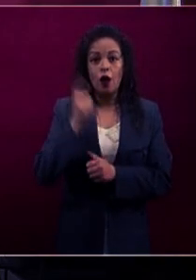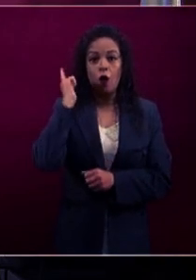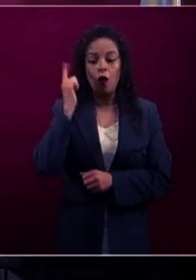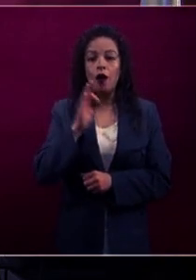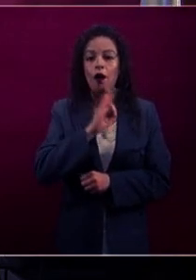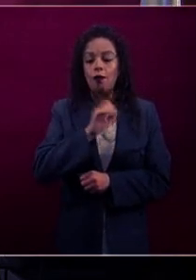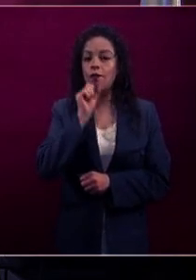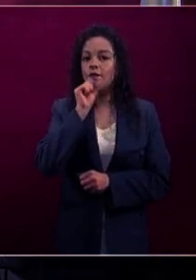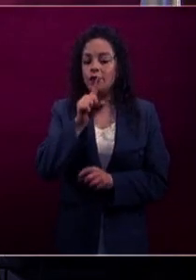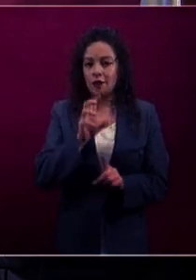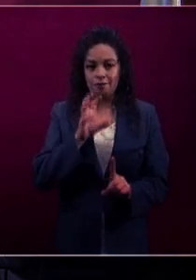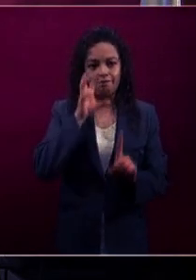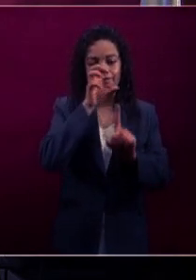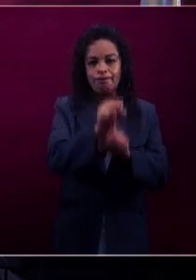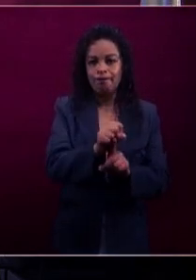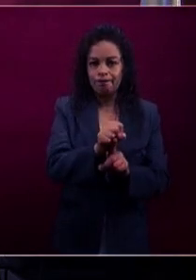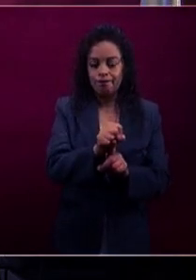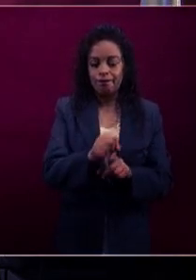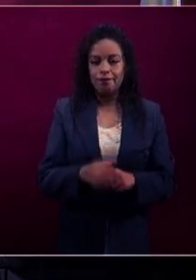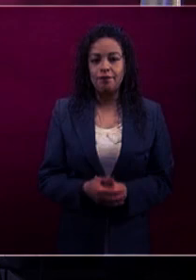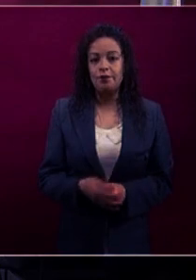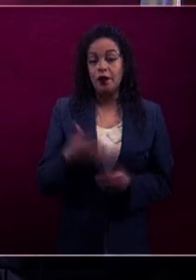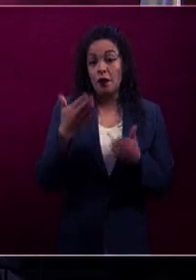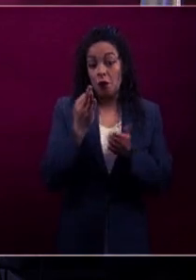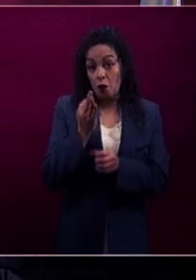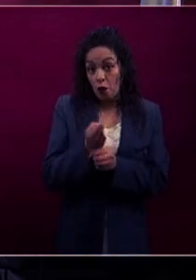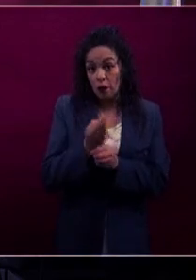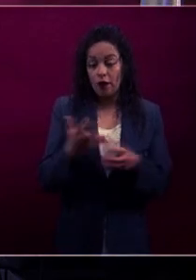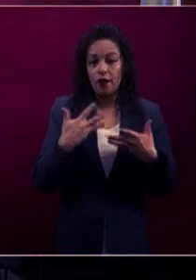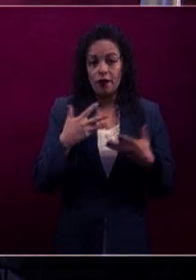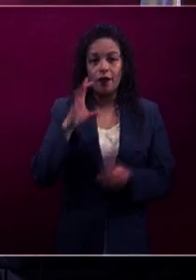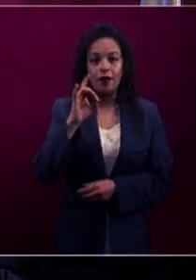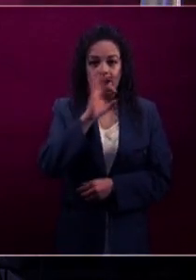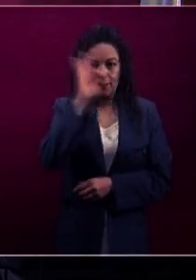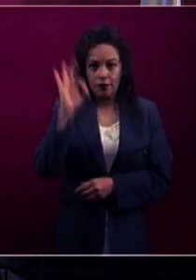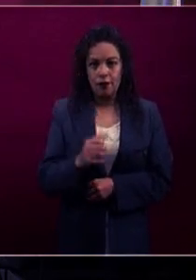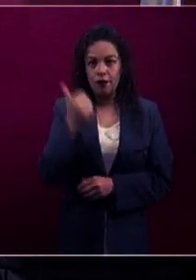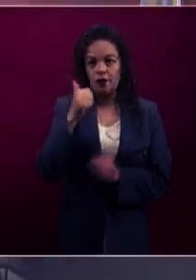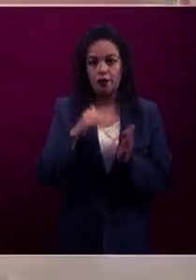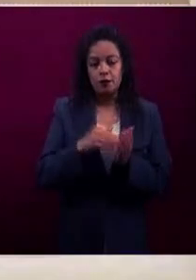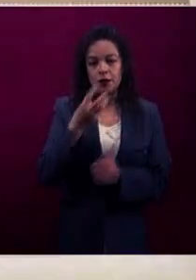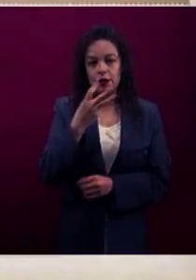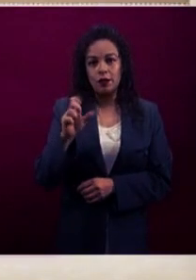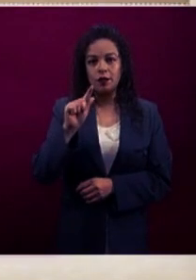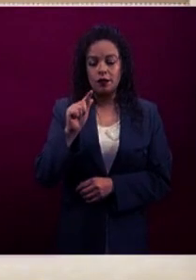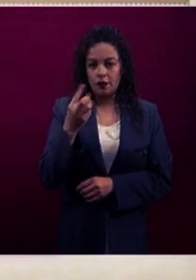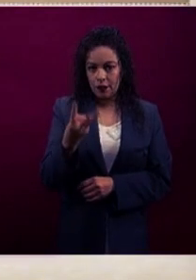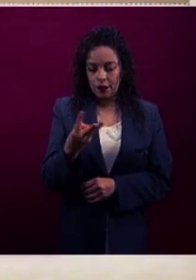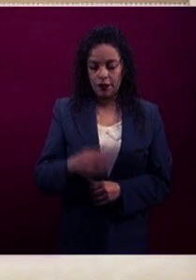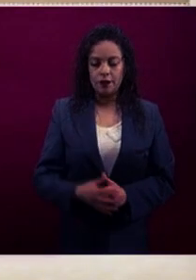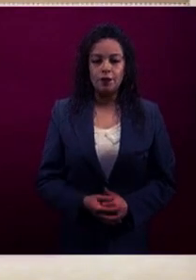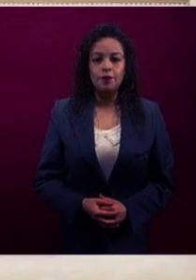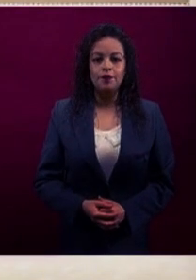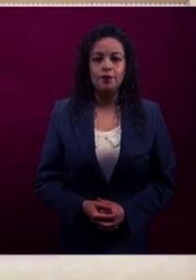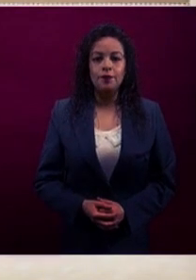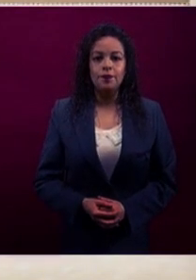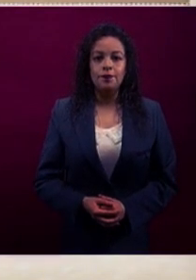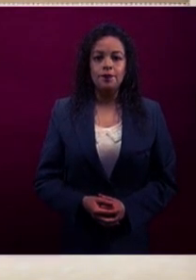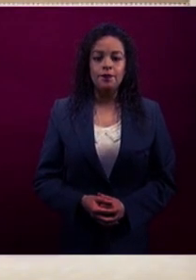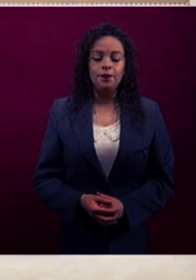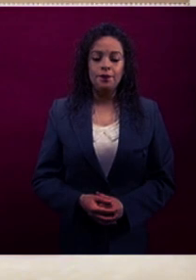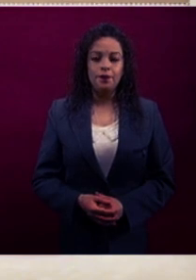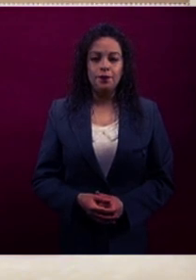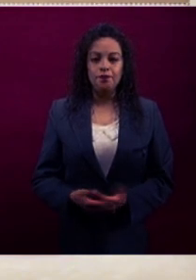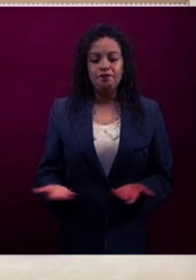ya llevamos casi, bueno, el 30%, 6 mil 373. Y nos queda esta cantidad,